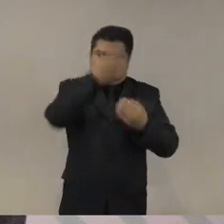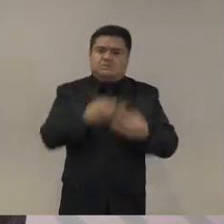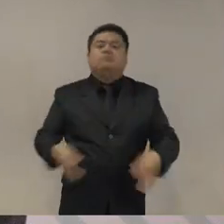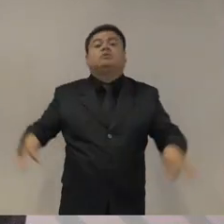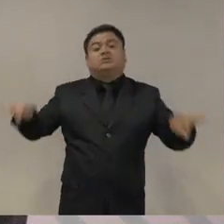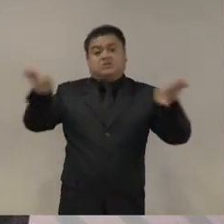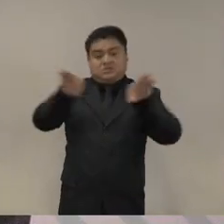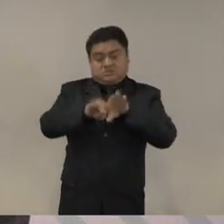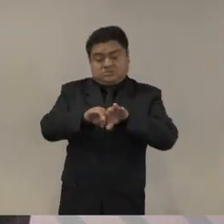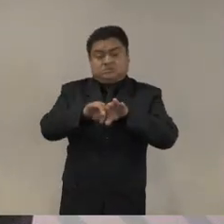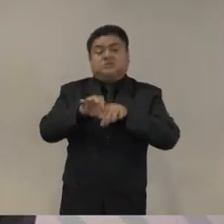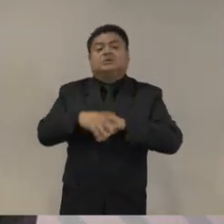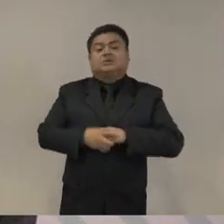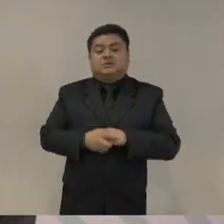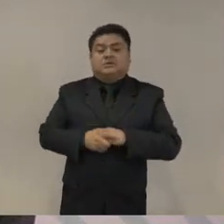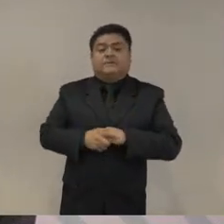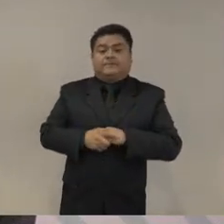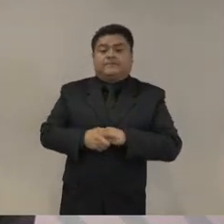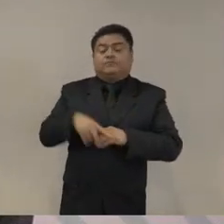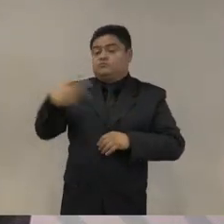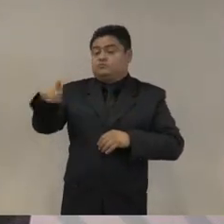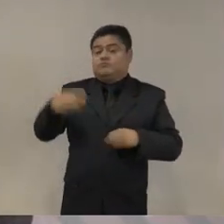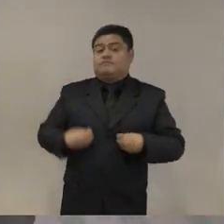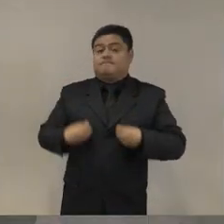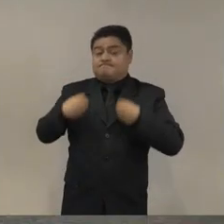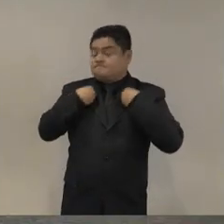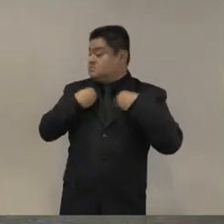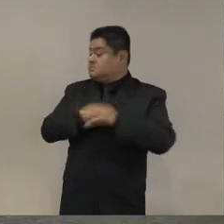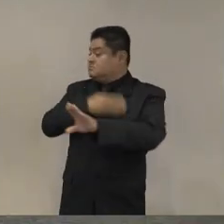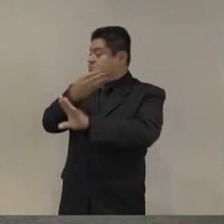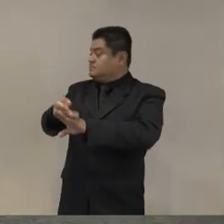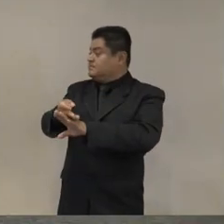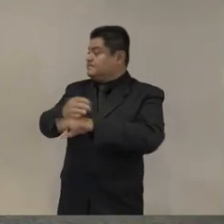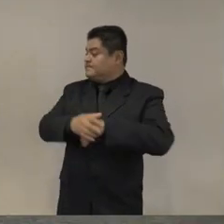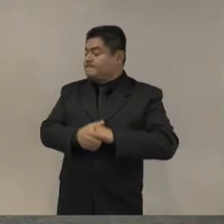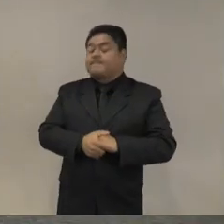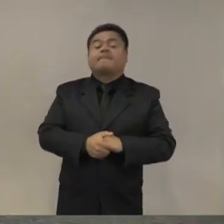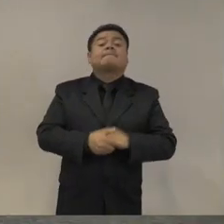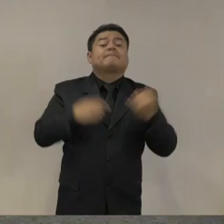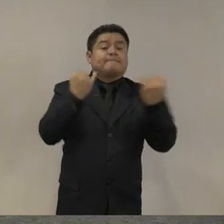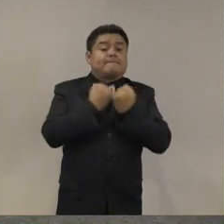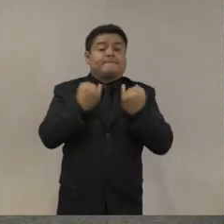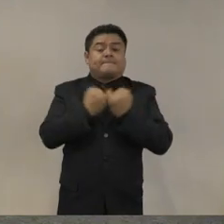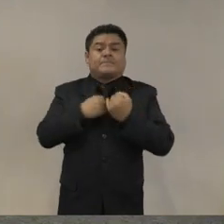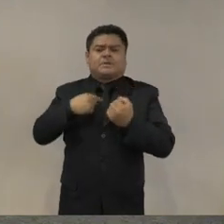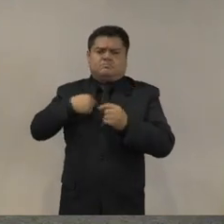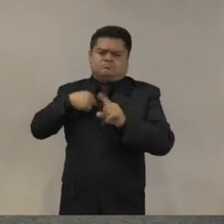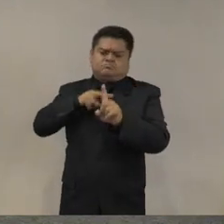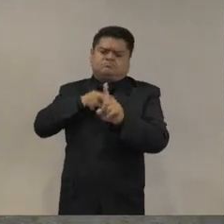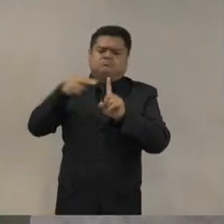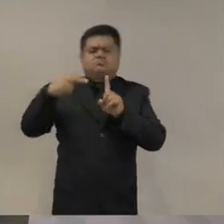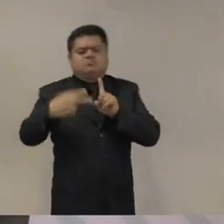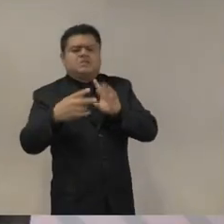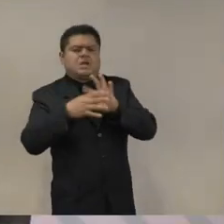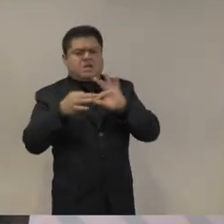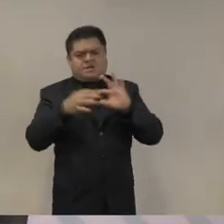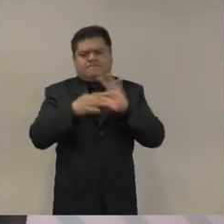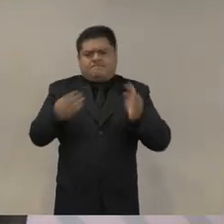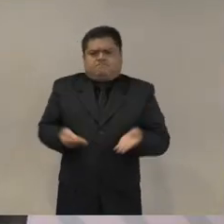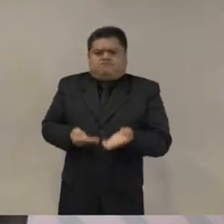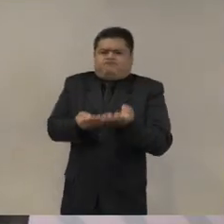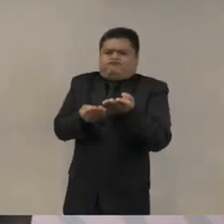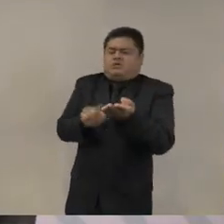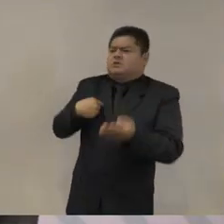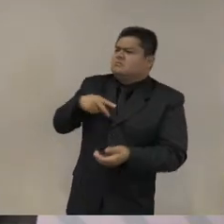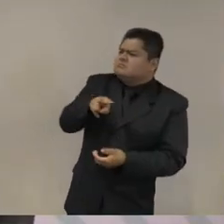vida de esas comunidades entonces pues bueno es una perspectiva distinta complementaria a las que se han manejado